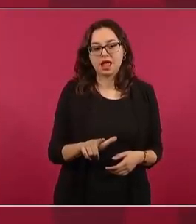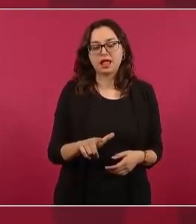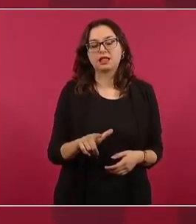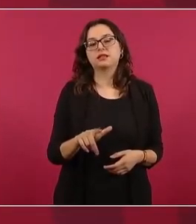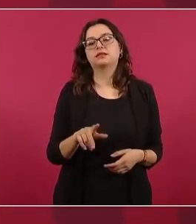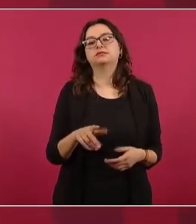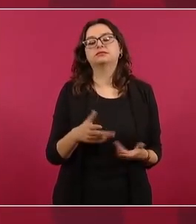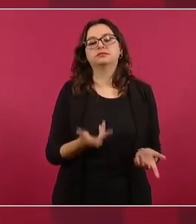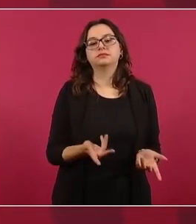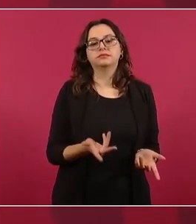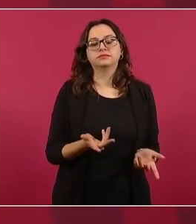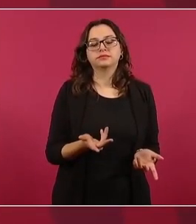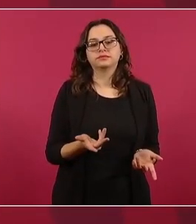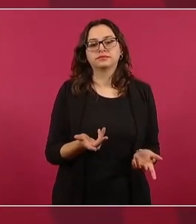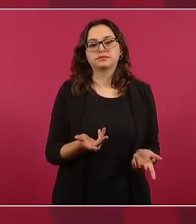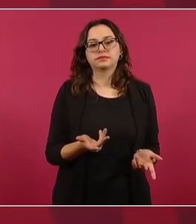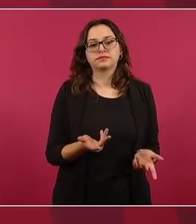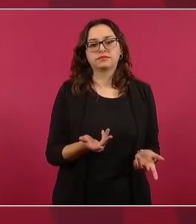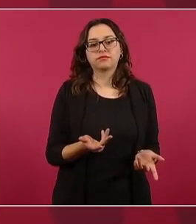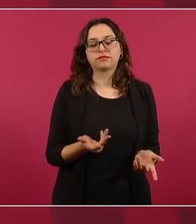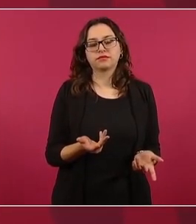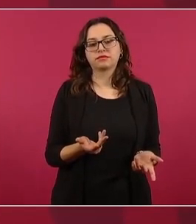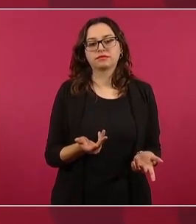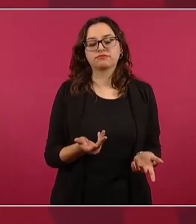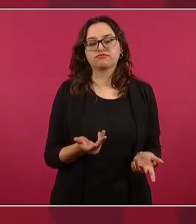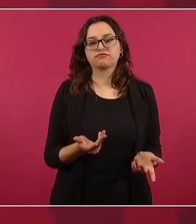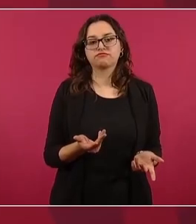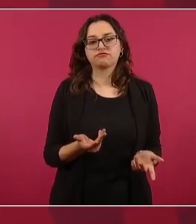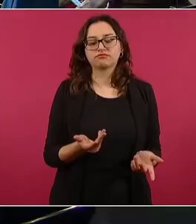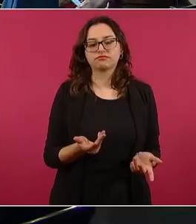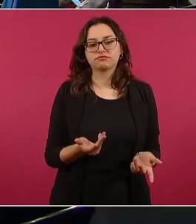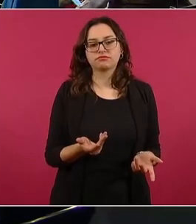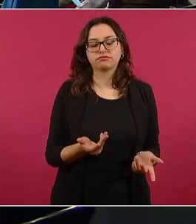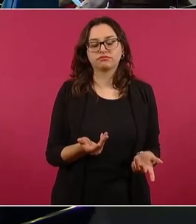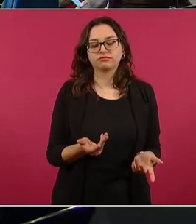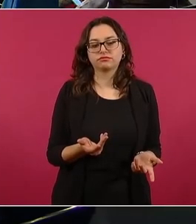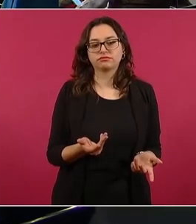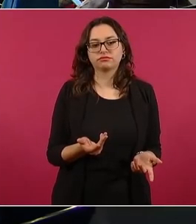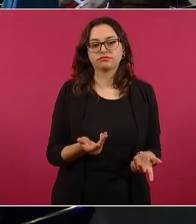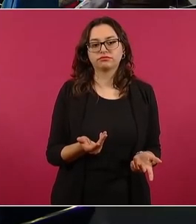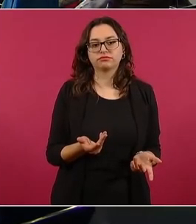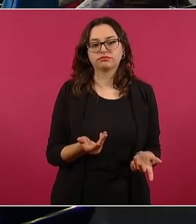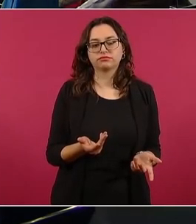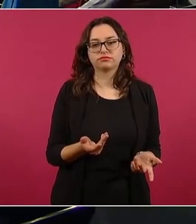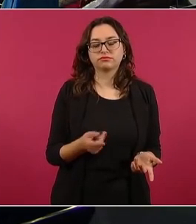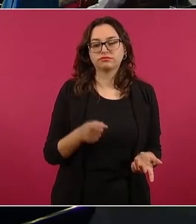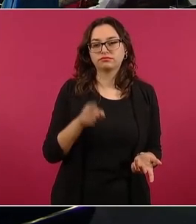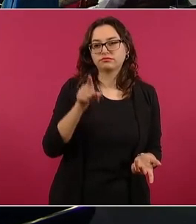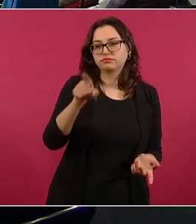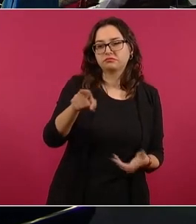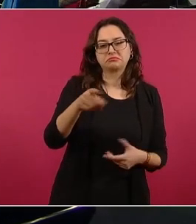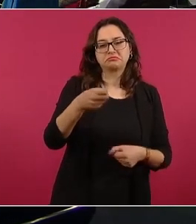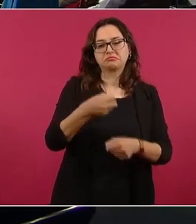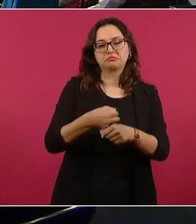del elegido